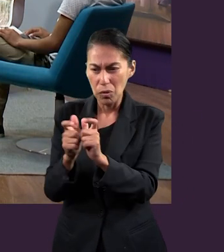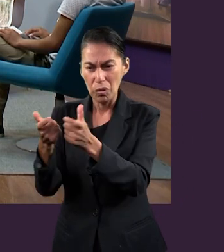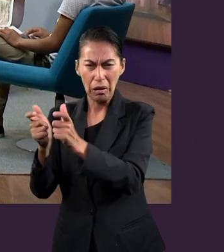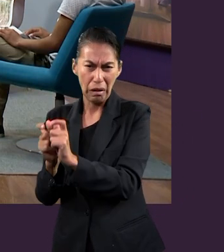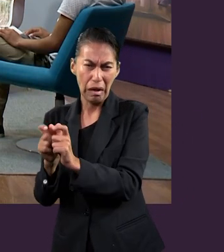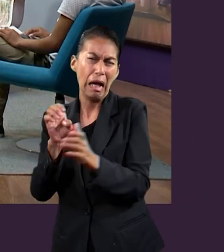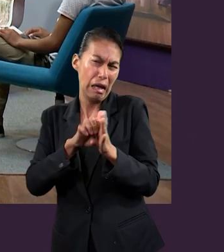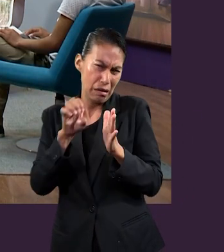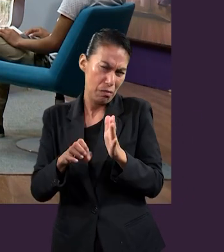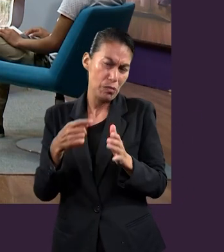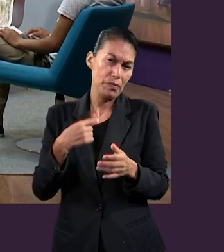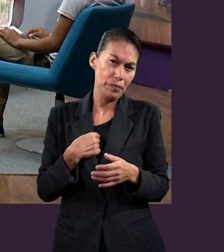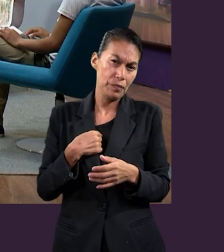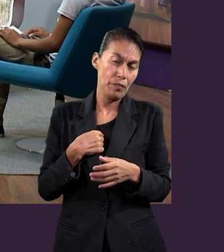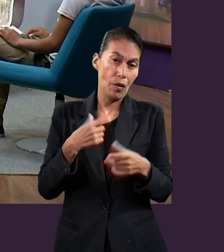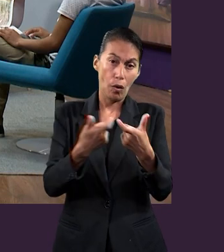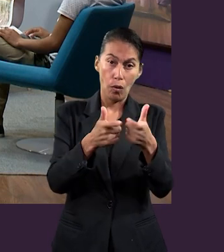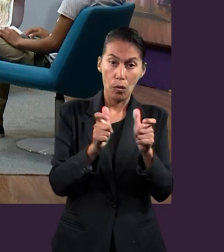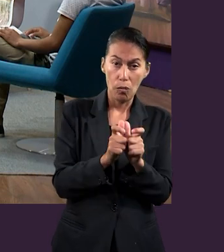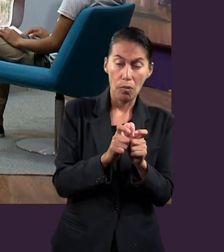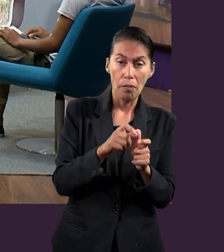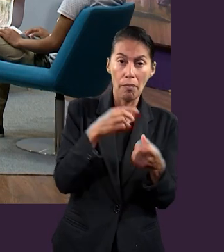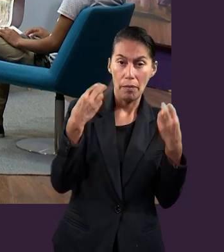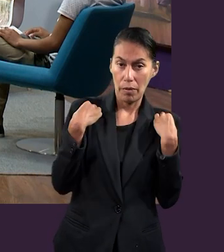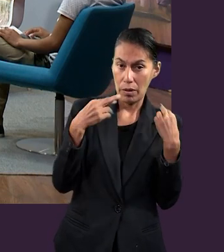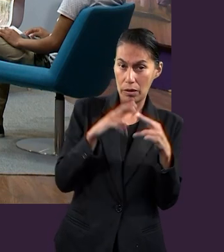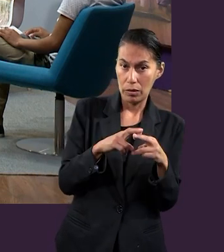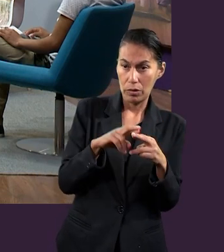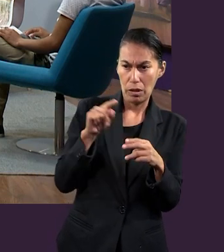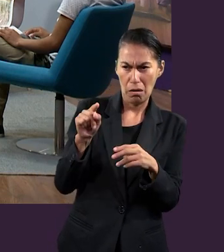por ejemplo, yo que laboro con un grupo de maestros en la escuela,